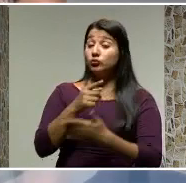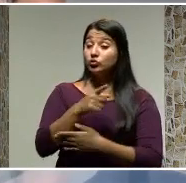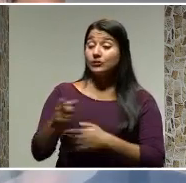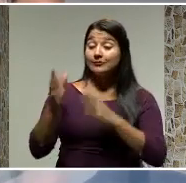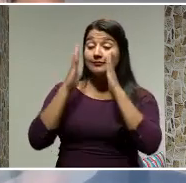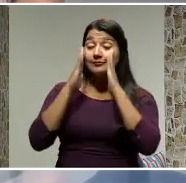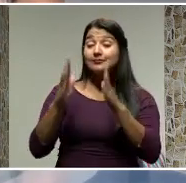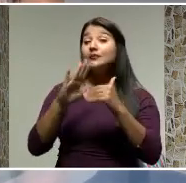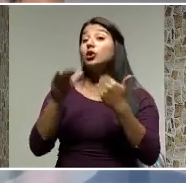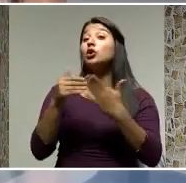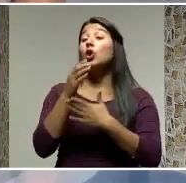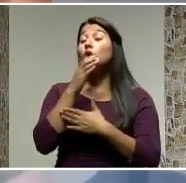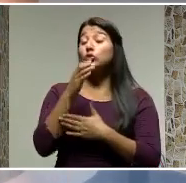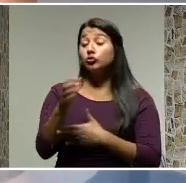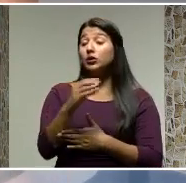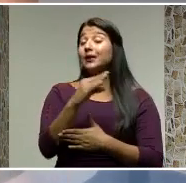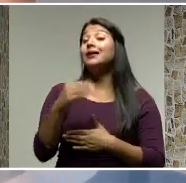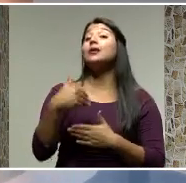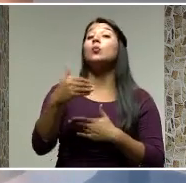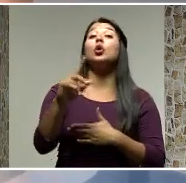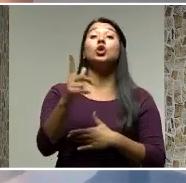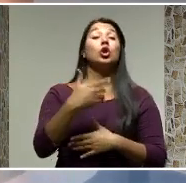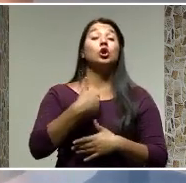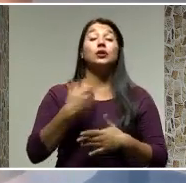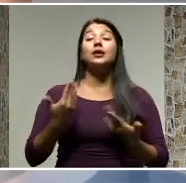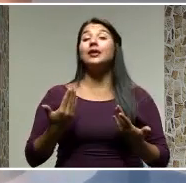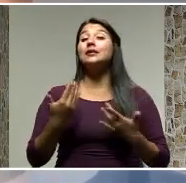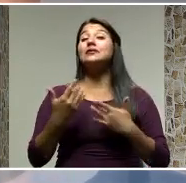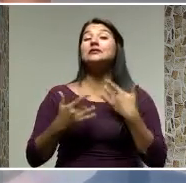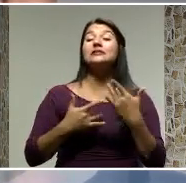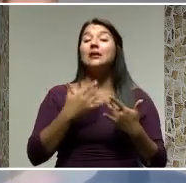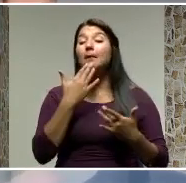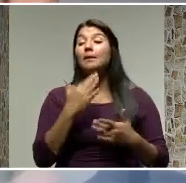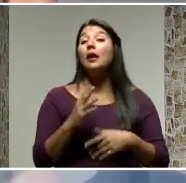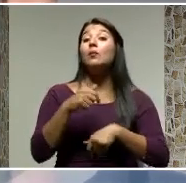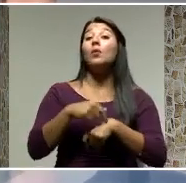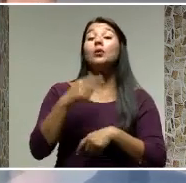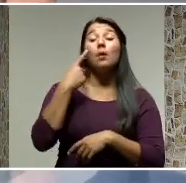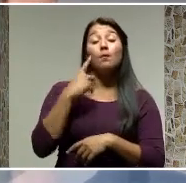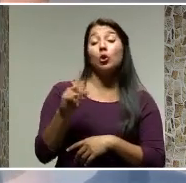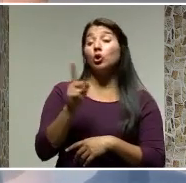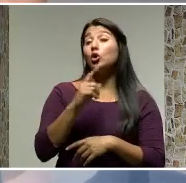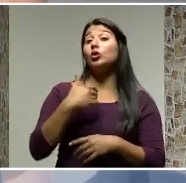en cuenta todos estos consejos y luego no tener que pasar por un mal momento por no tomar las precauciones.